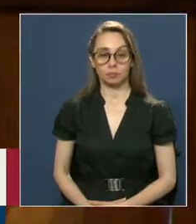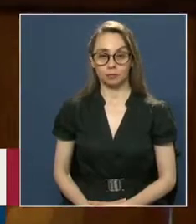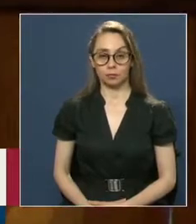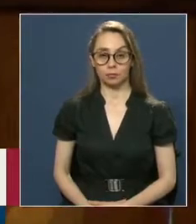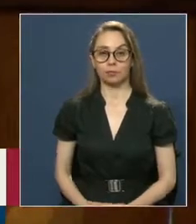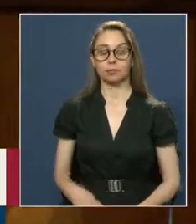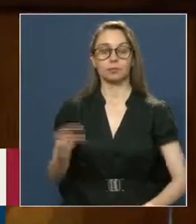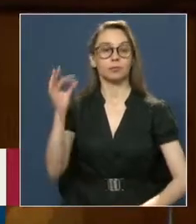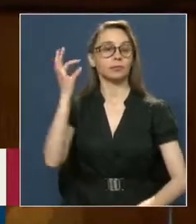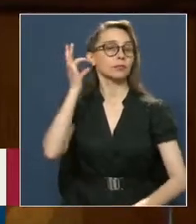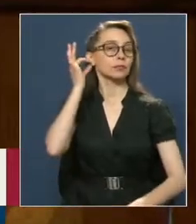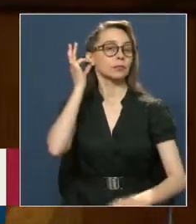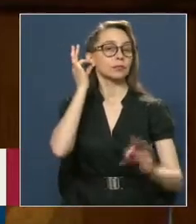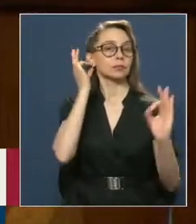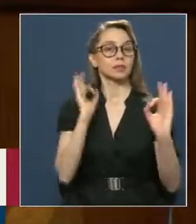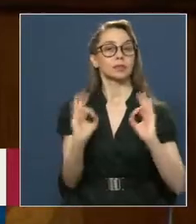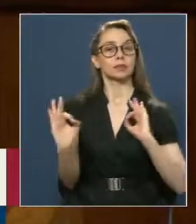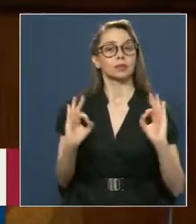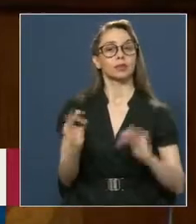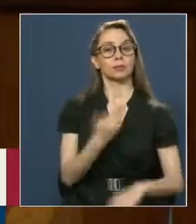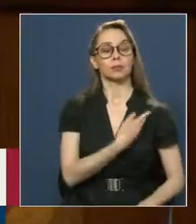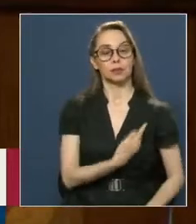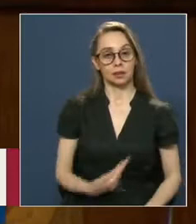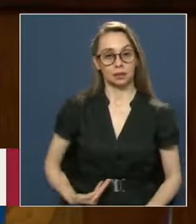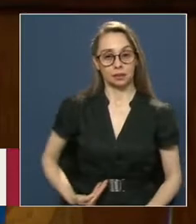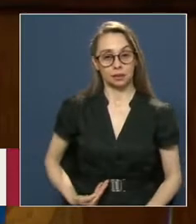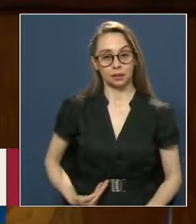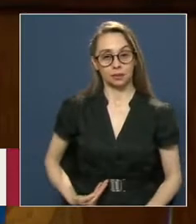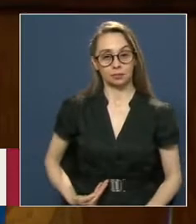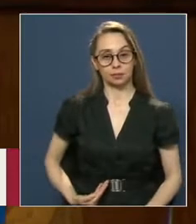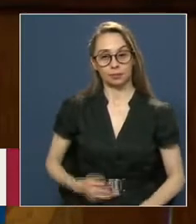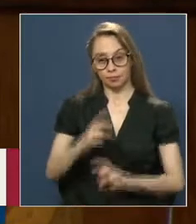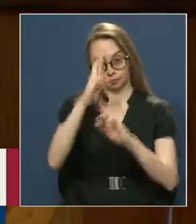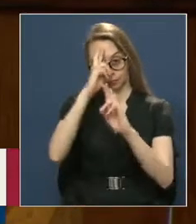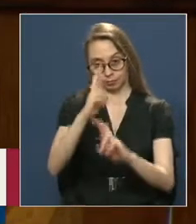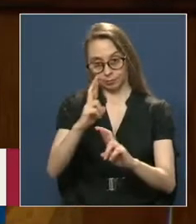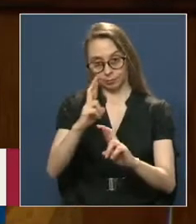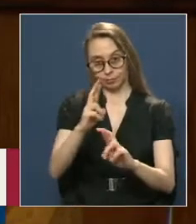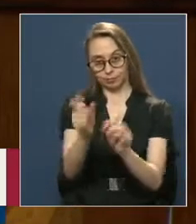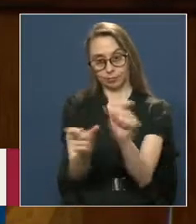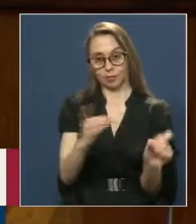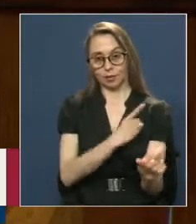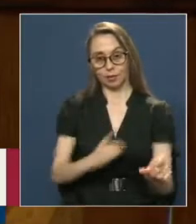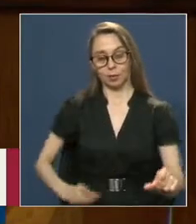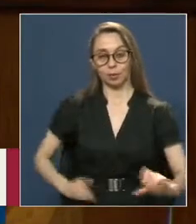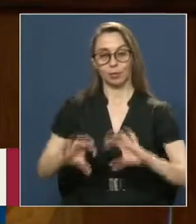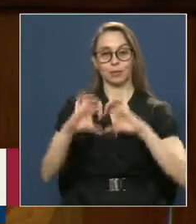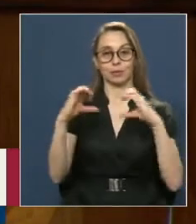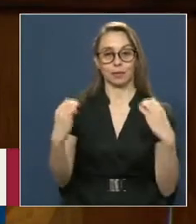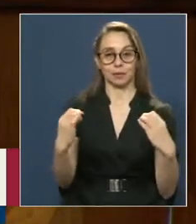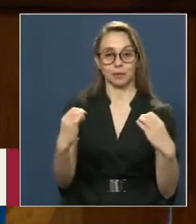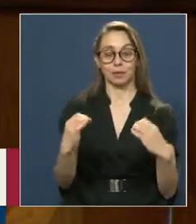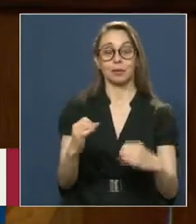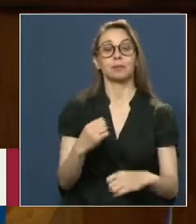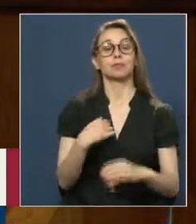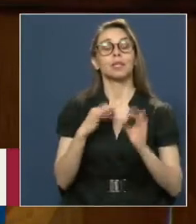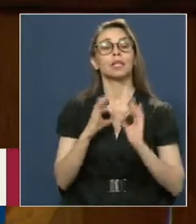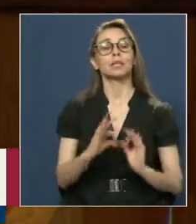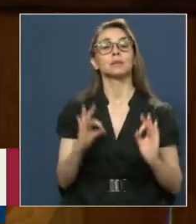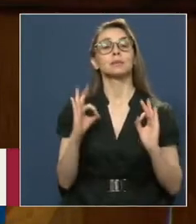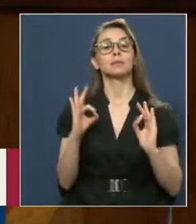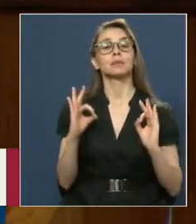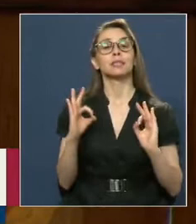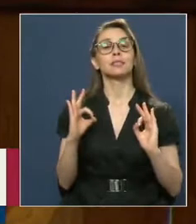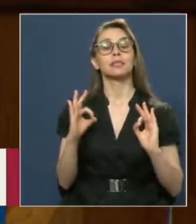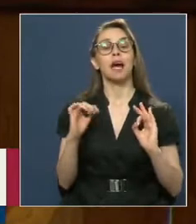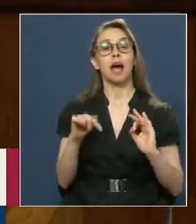Señora Presidenta, Honorable Cámara Quiero saludar en forma muy especial en